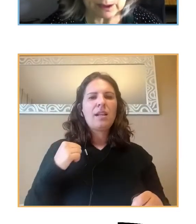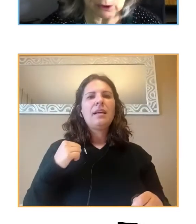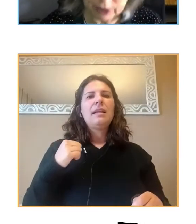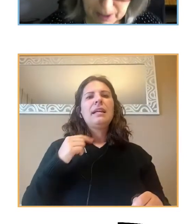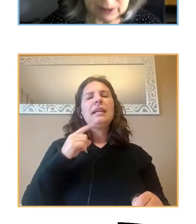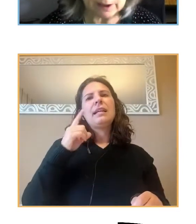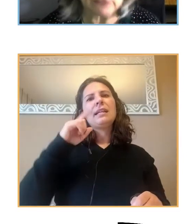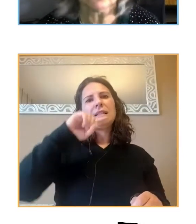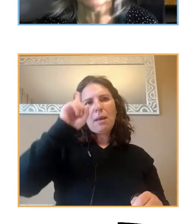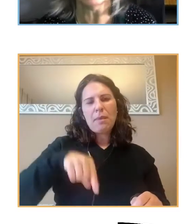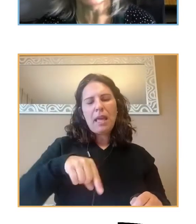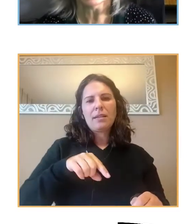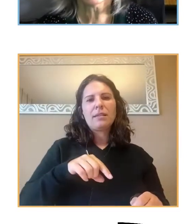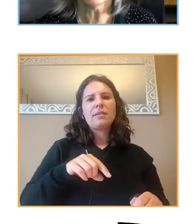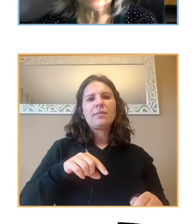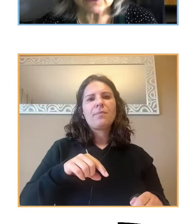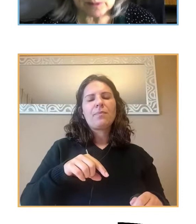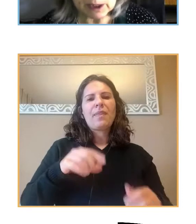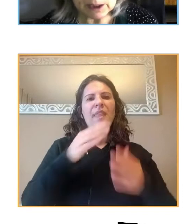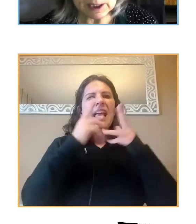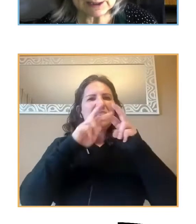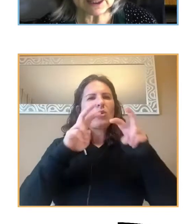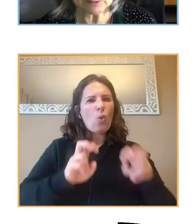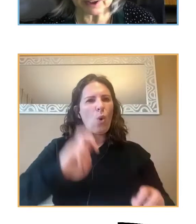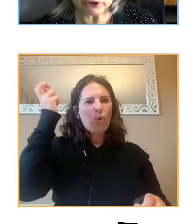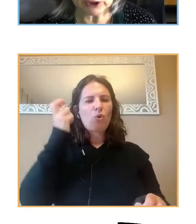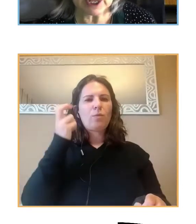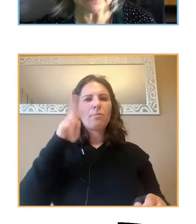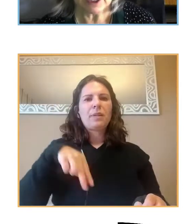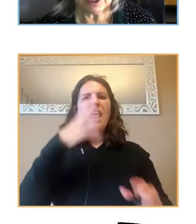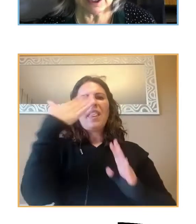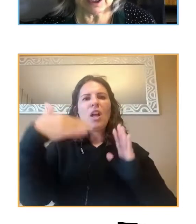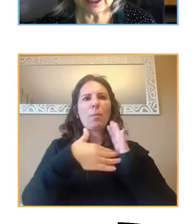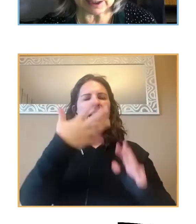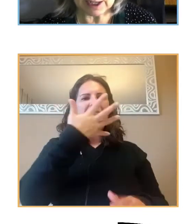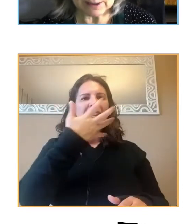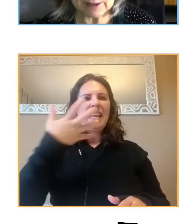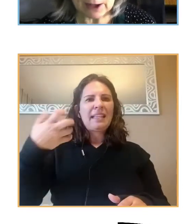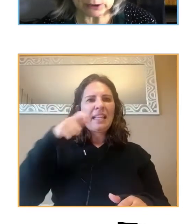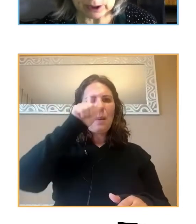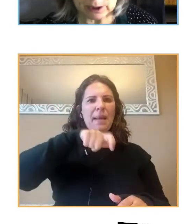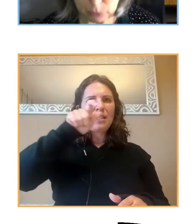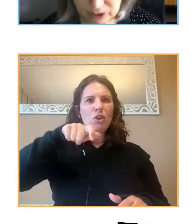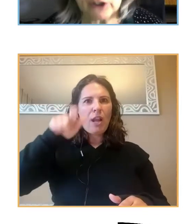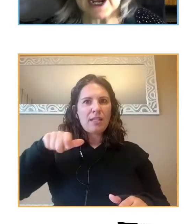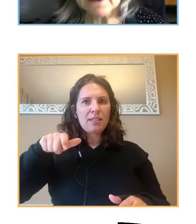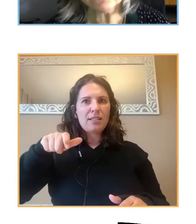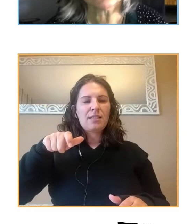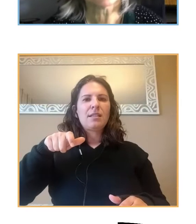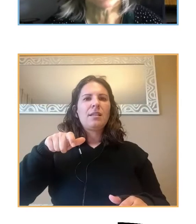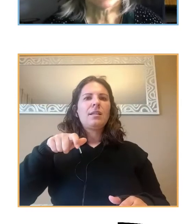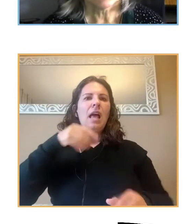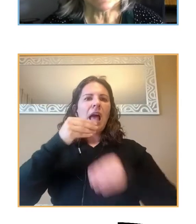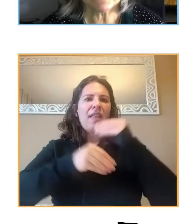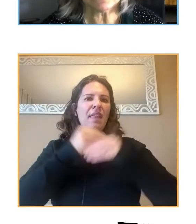parte del estudio con 5.500 personas que realizaron cuestionarios